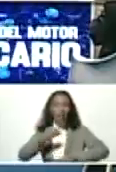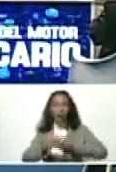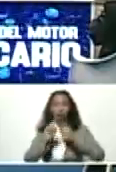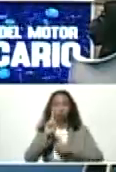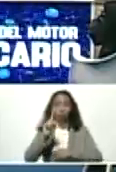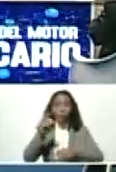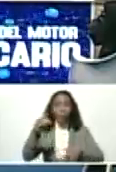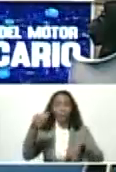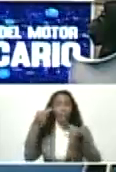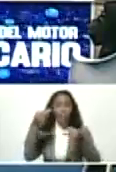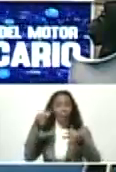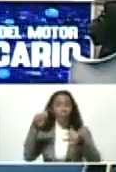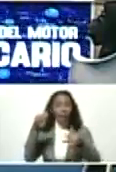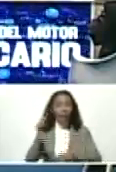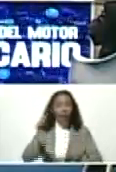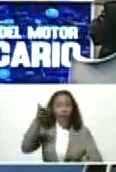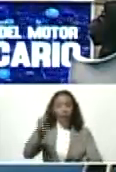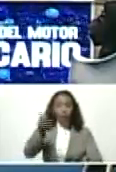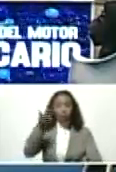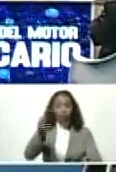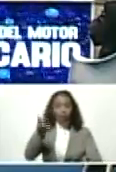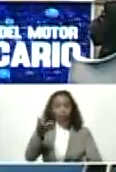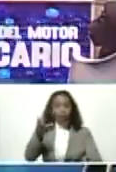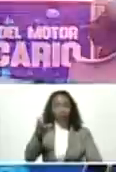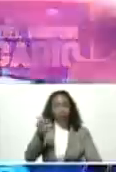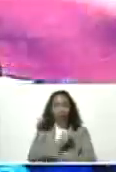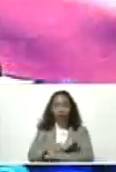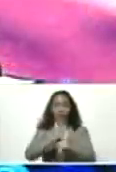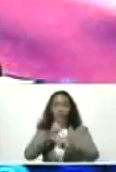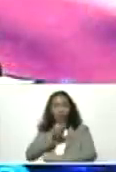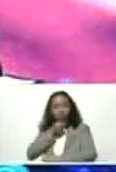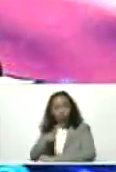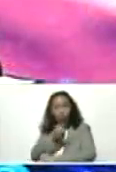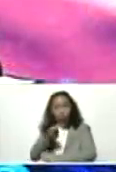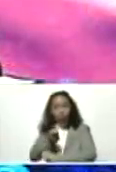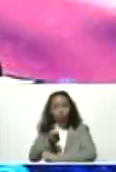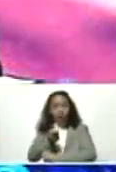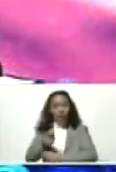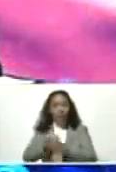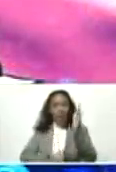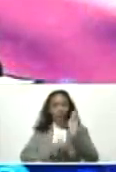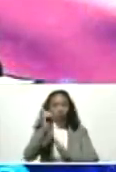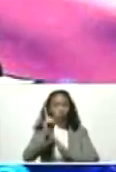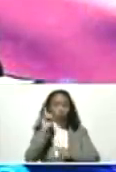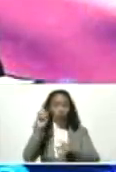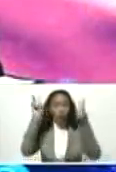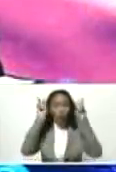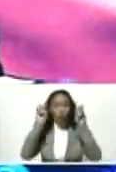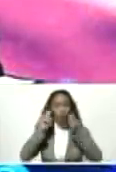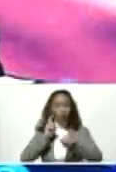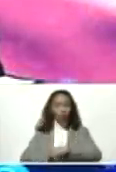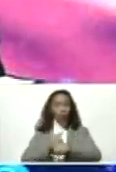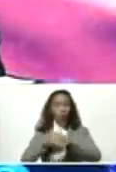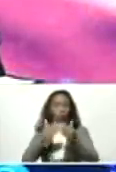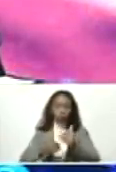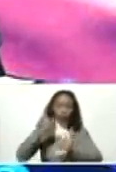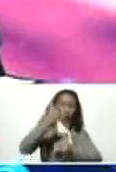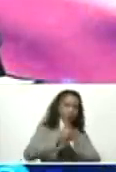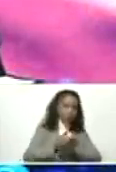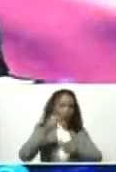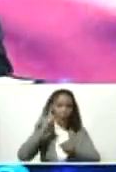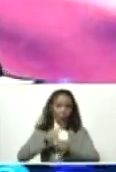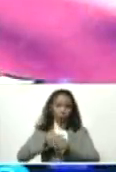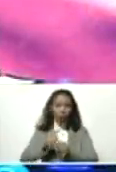un papel decisivo en el financiamiento del desarrollo de la nueva economía postpetrolera,